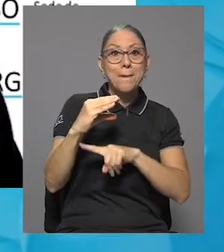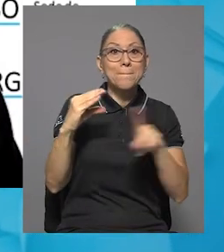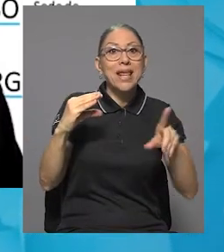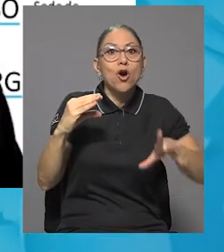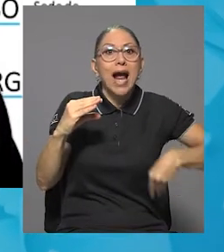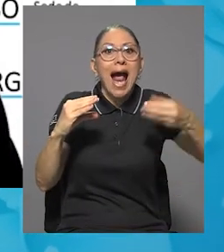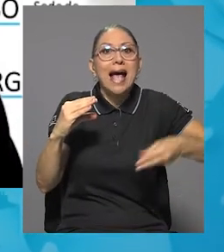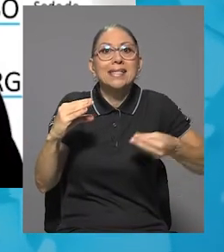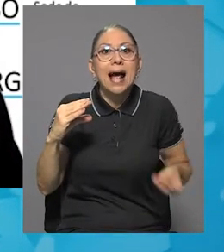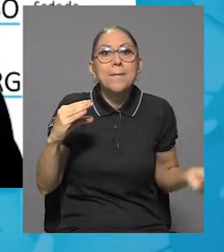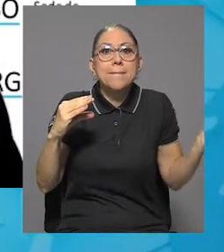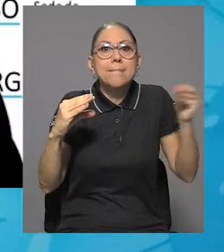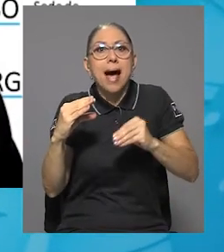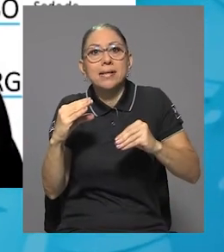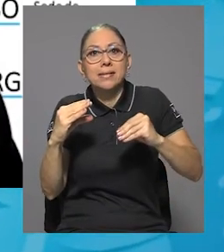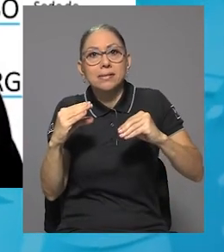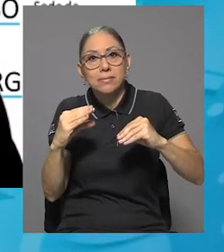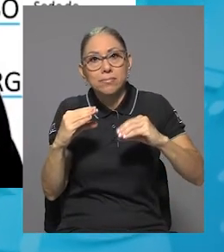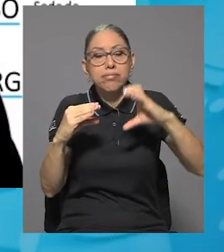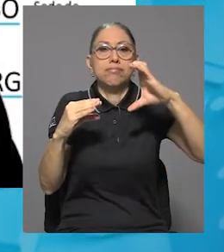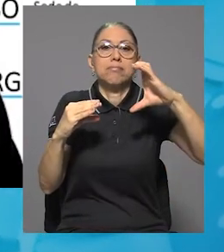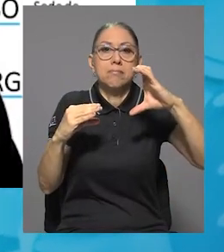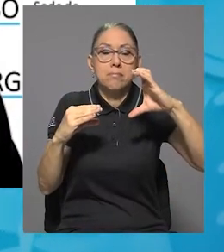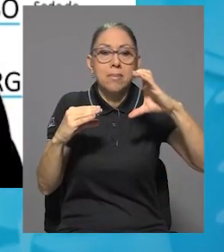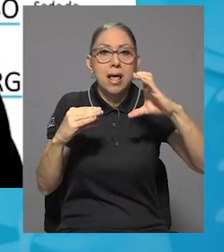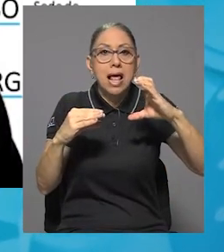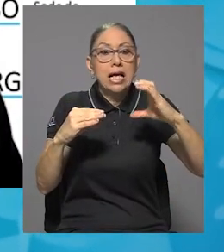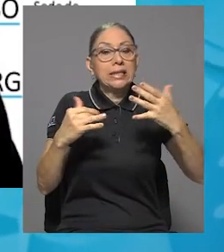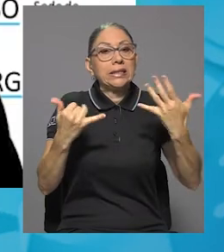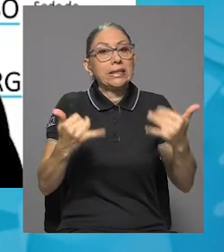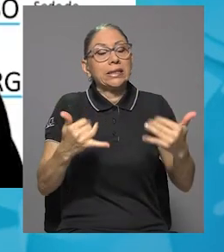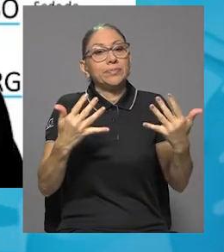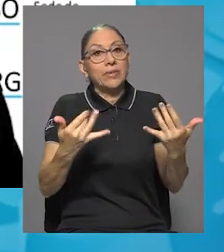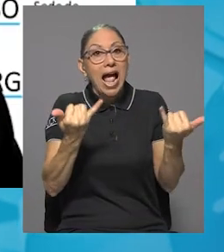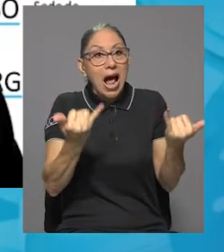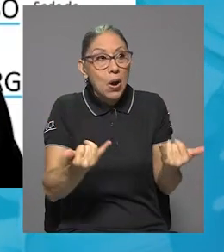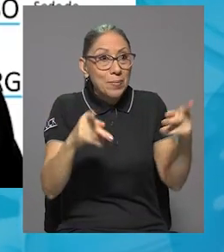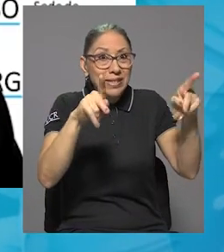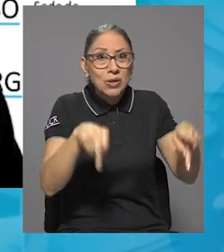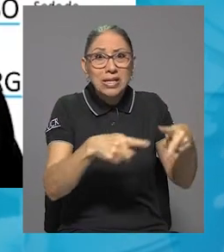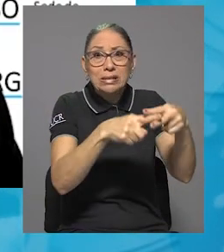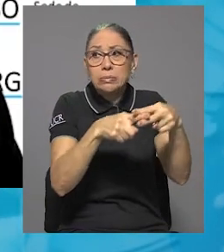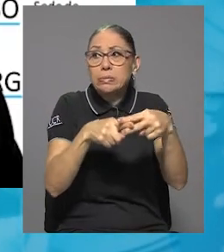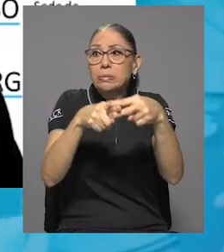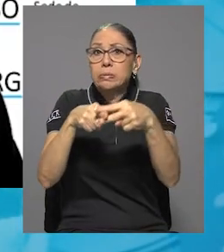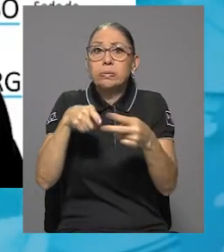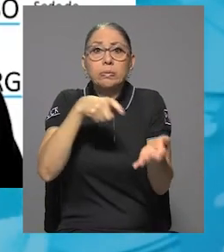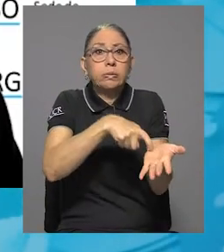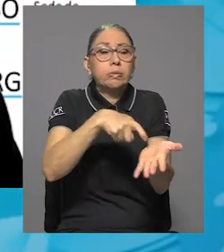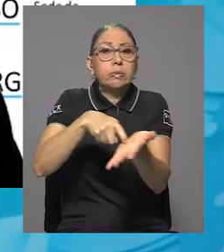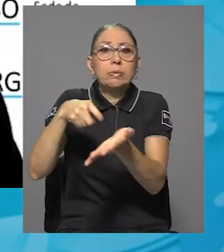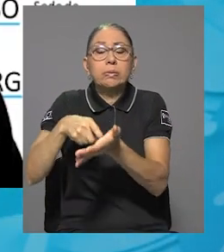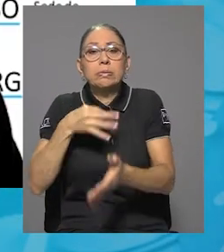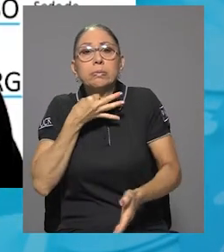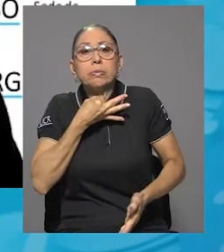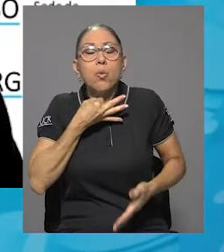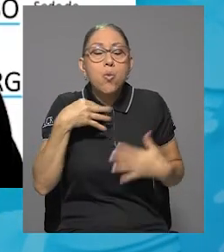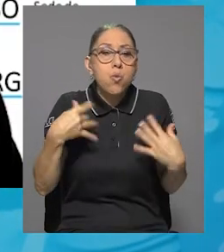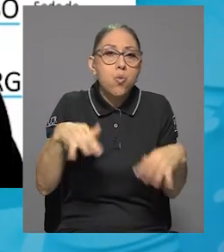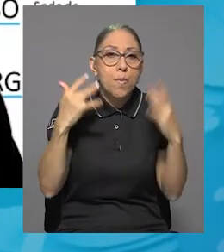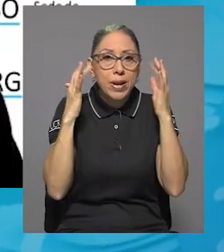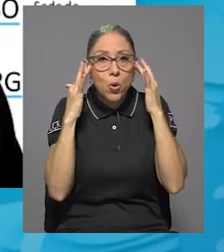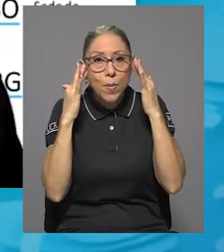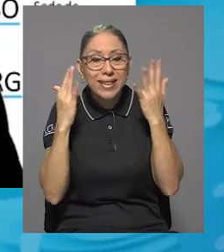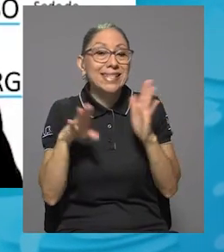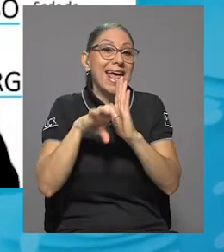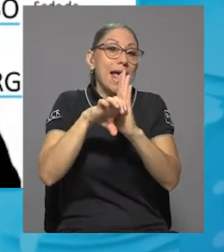del financiamiento ha llegado a niveles preocupantes, entendiéndose como tarjetas de crédito o algunos de